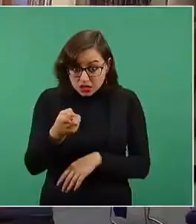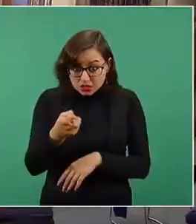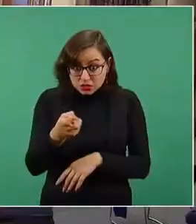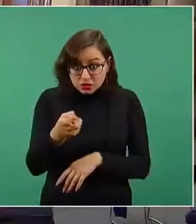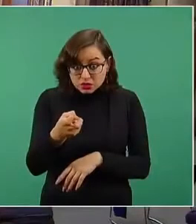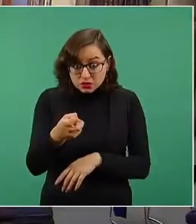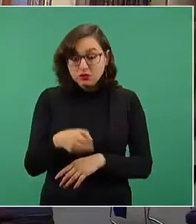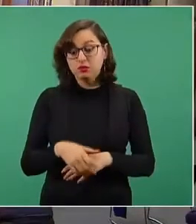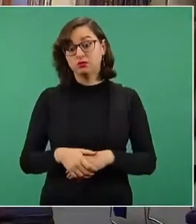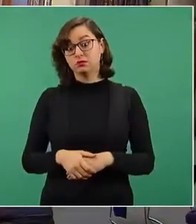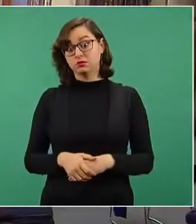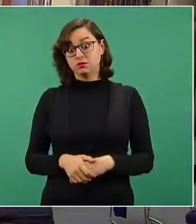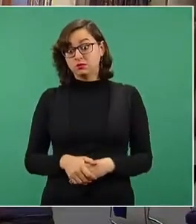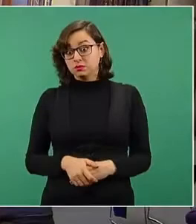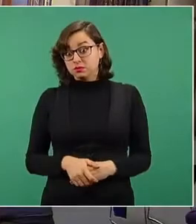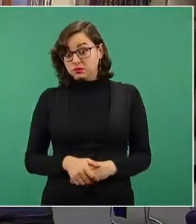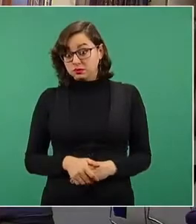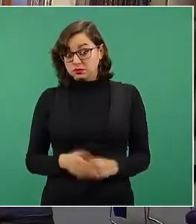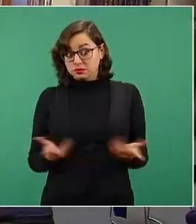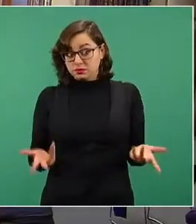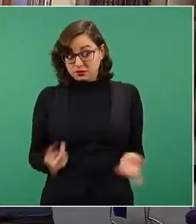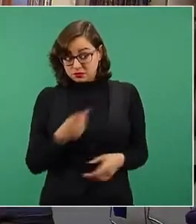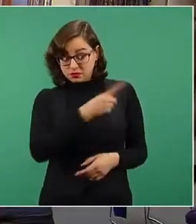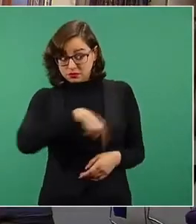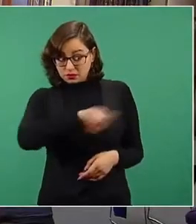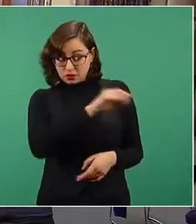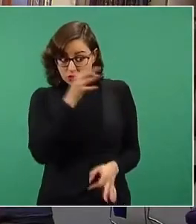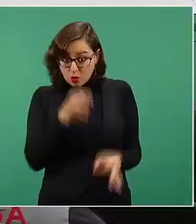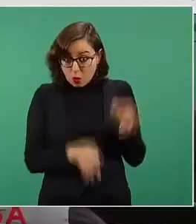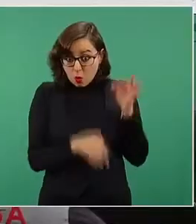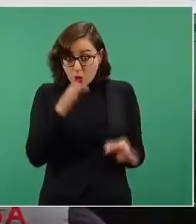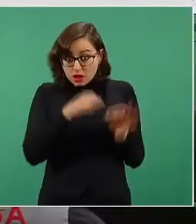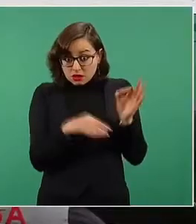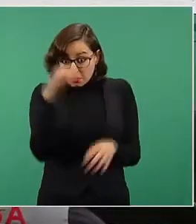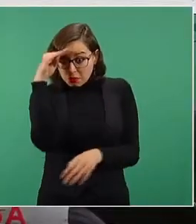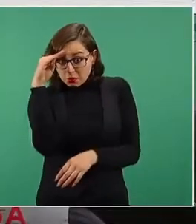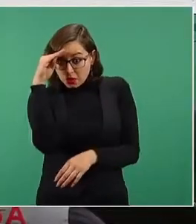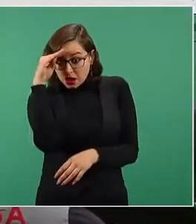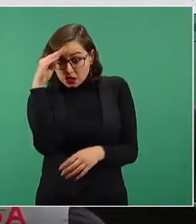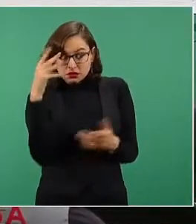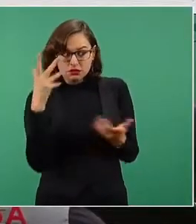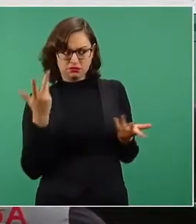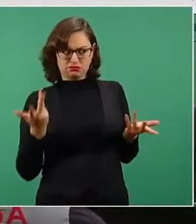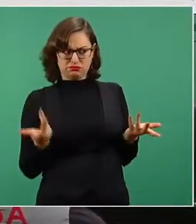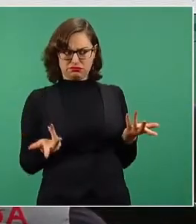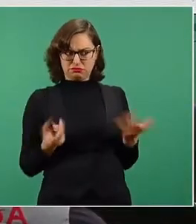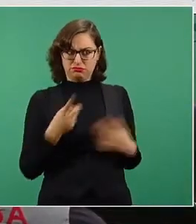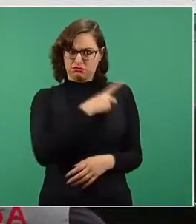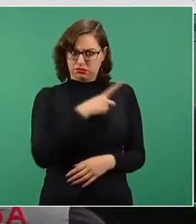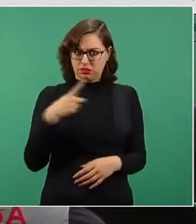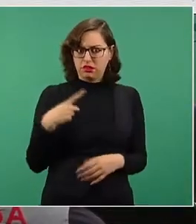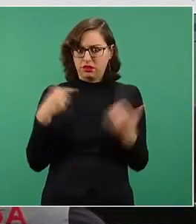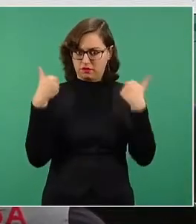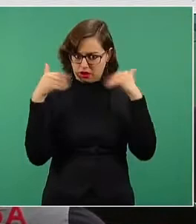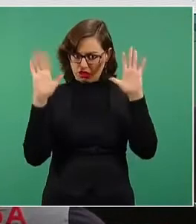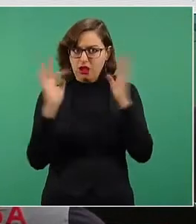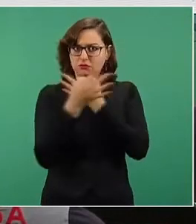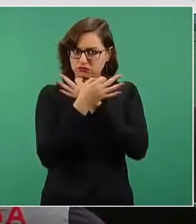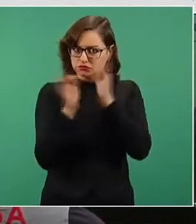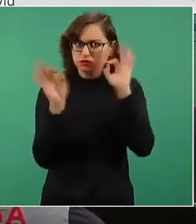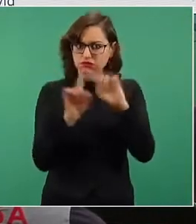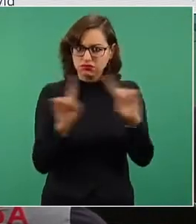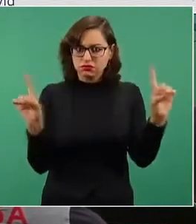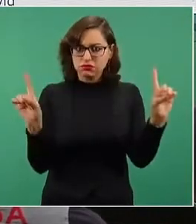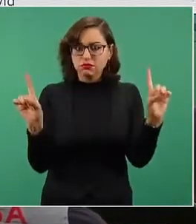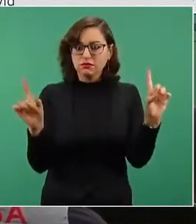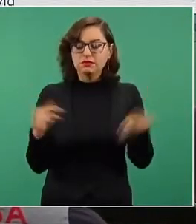es una cosa para que de verdad los jueces que están haciendo o emitiendo los amparos pues se pronuncien por esto. Le damos a la siguiente, por favor.